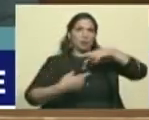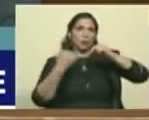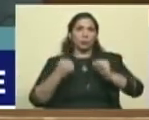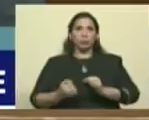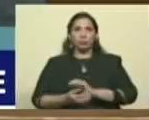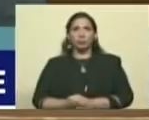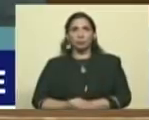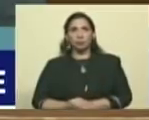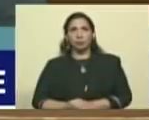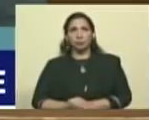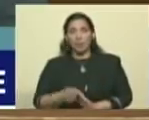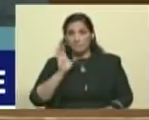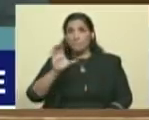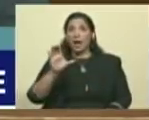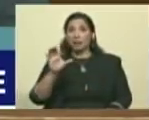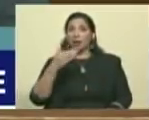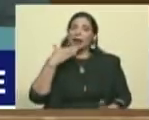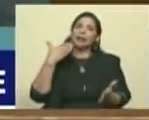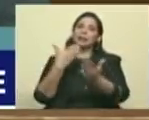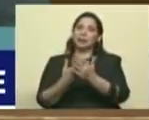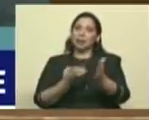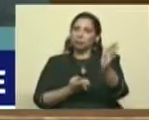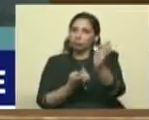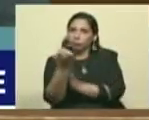La patria no los agradecerá eternamente.